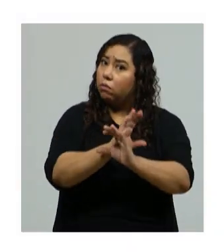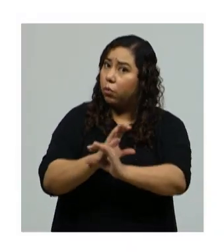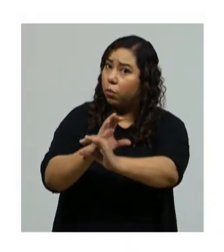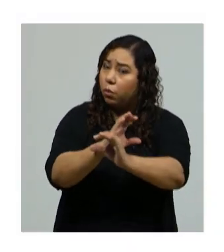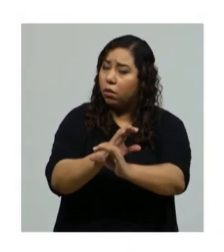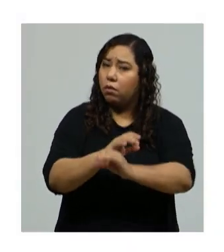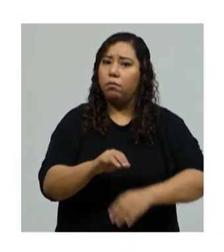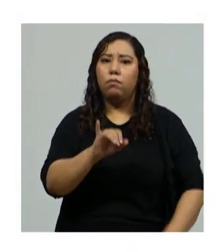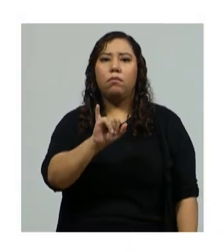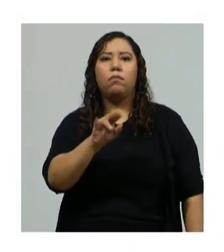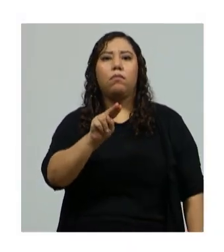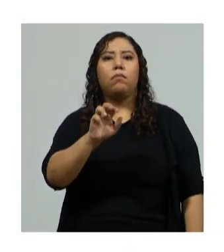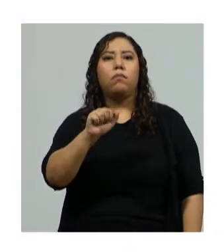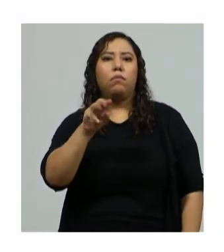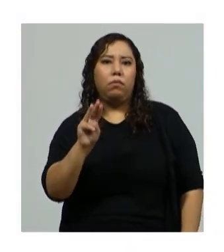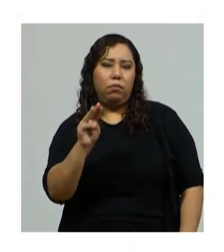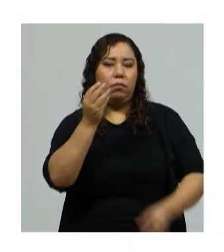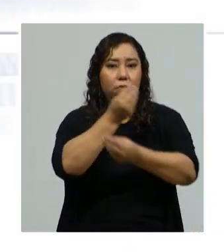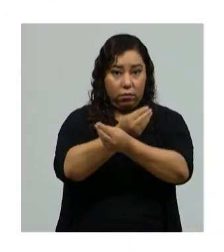Este es un mensaje del Instituto Nacional de la Mujer.